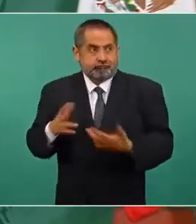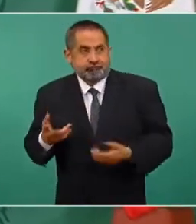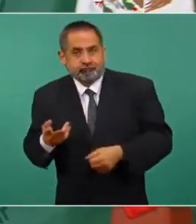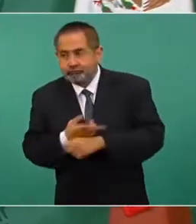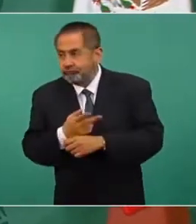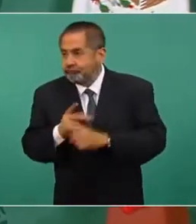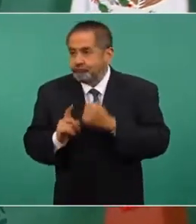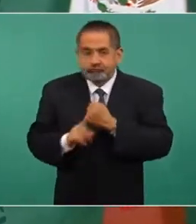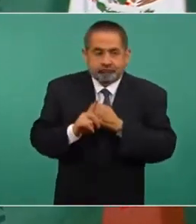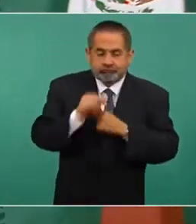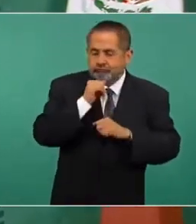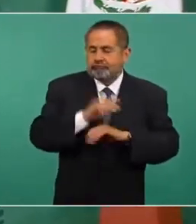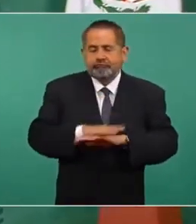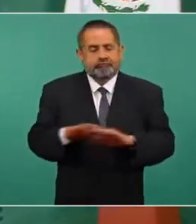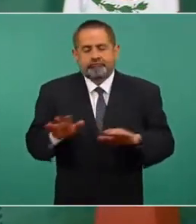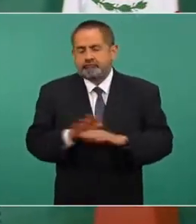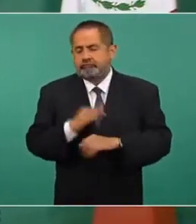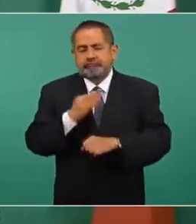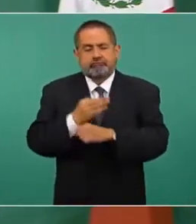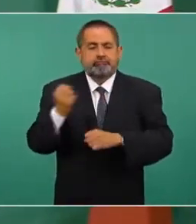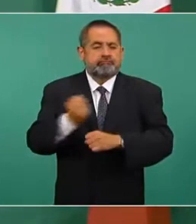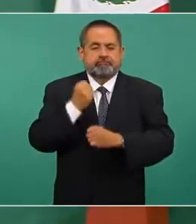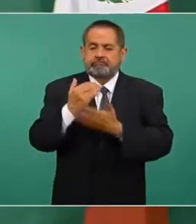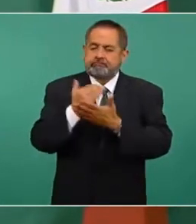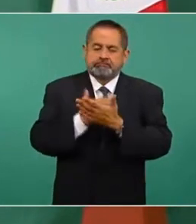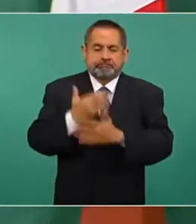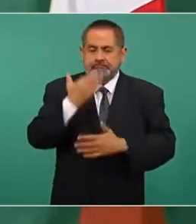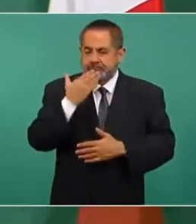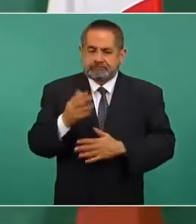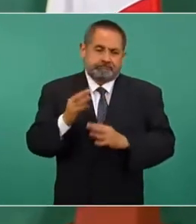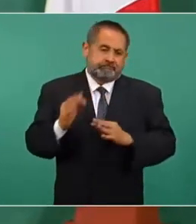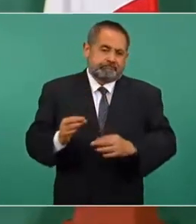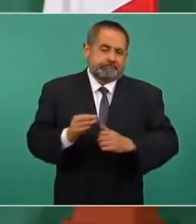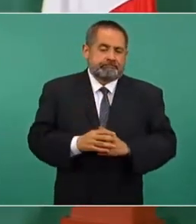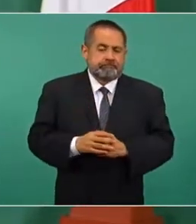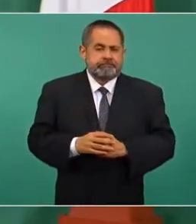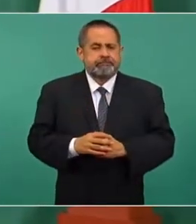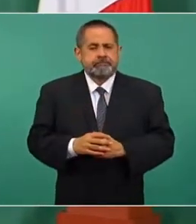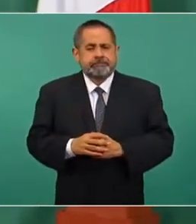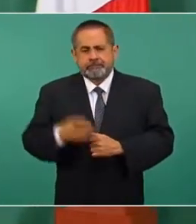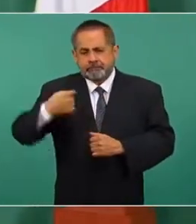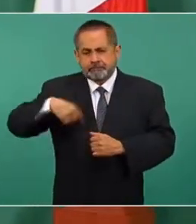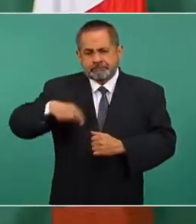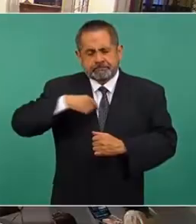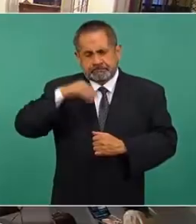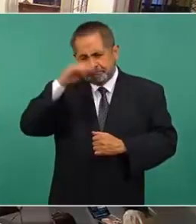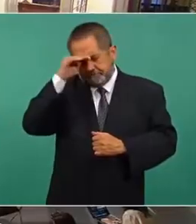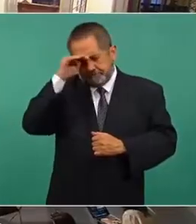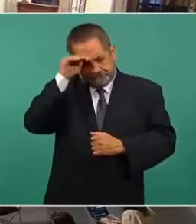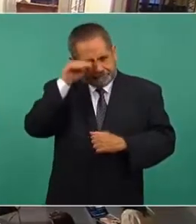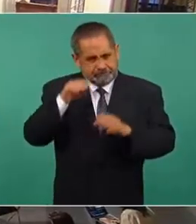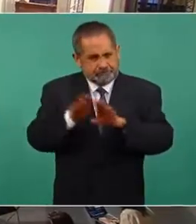Problemas, afortunadamente, no han habido hasta ahora, estamos atentos.